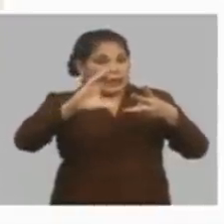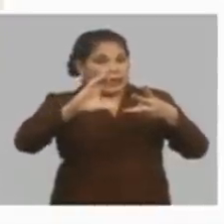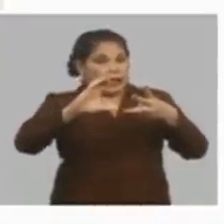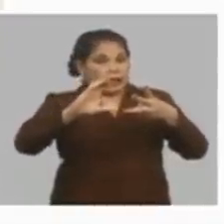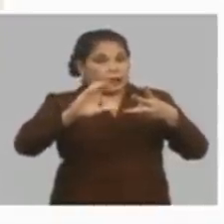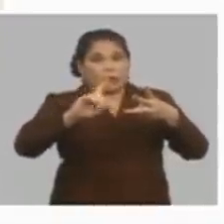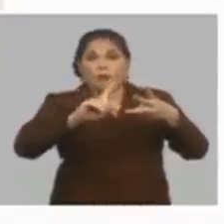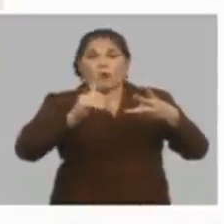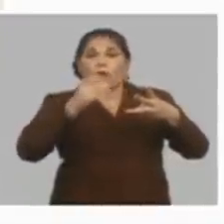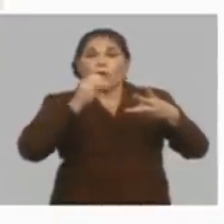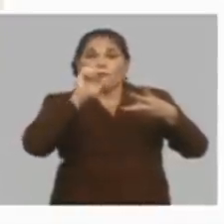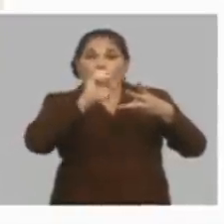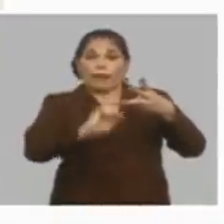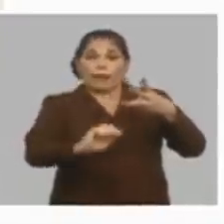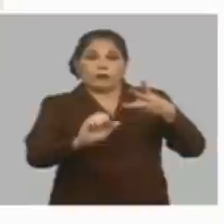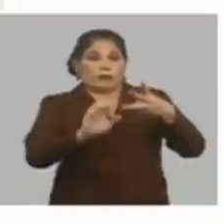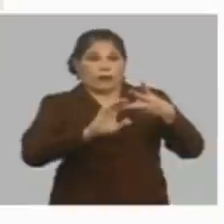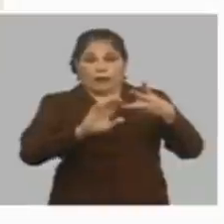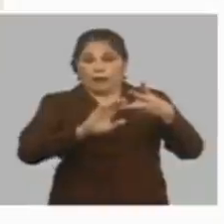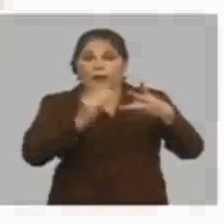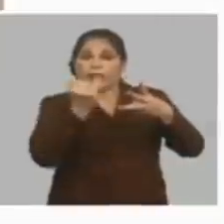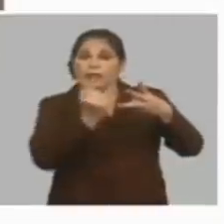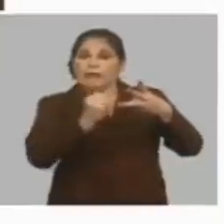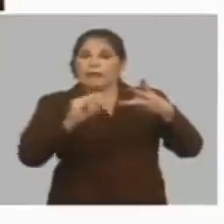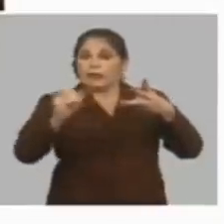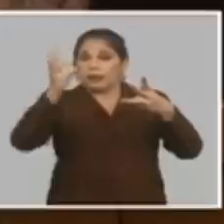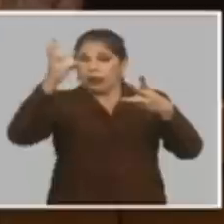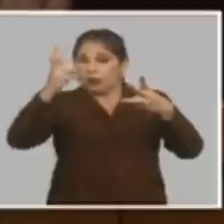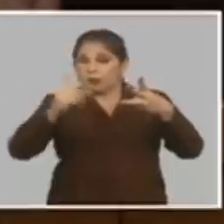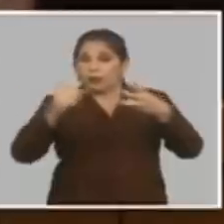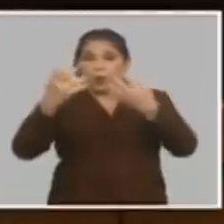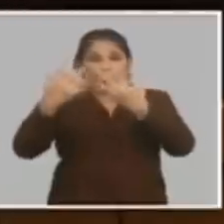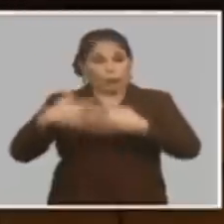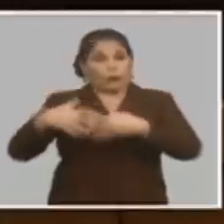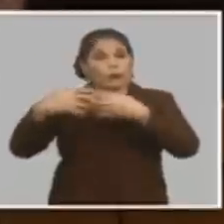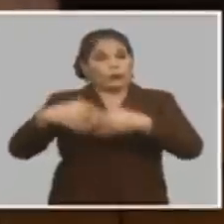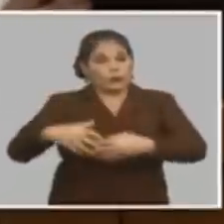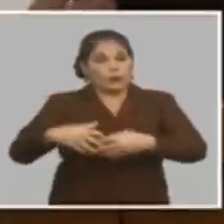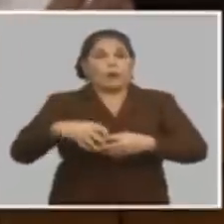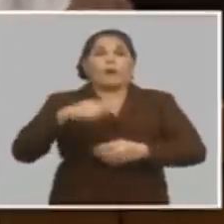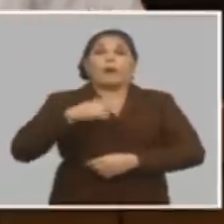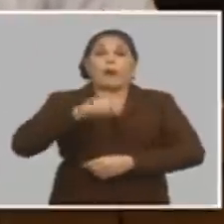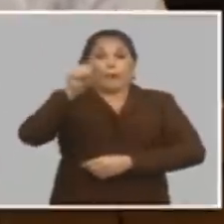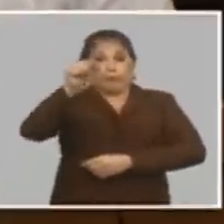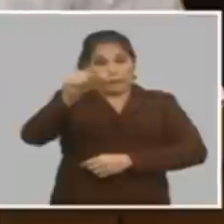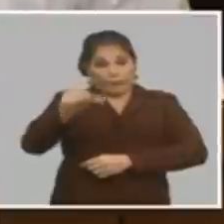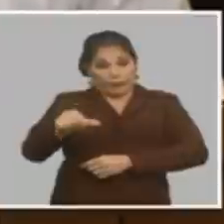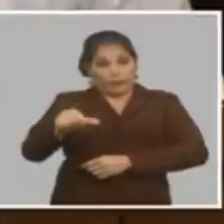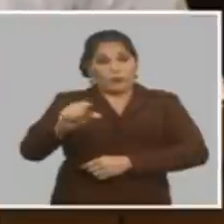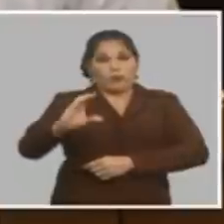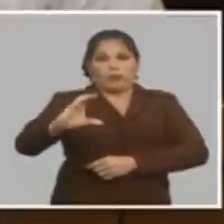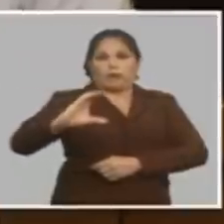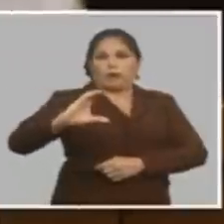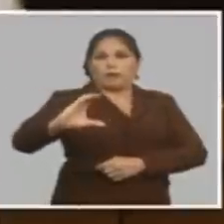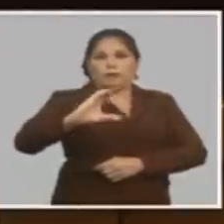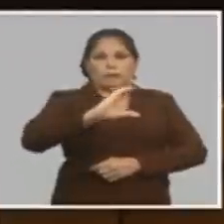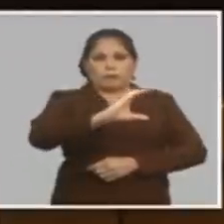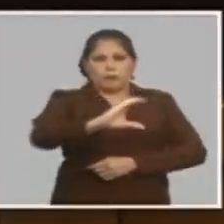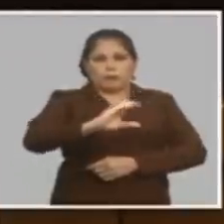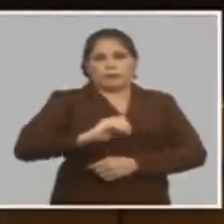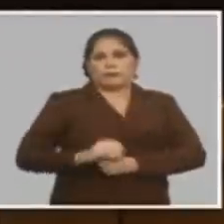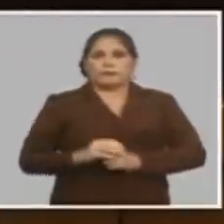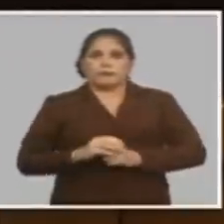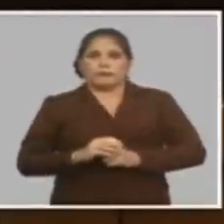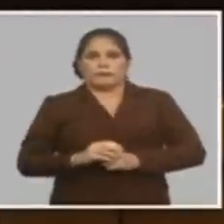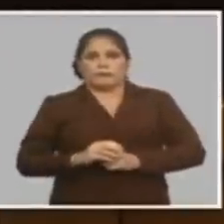penaliza independientemente de los resultados productivos las personas van a caburar el